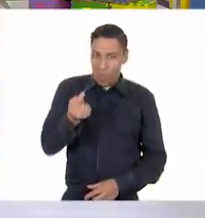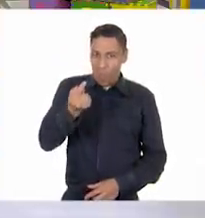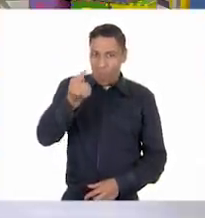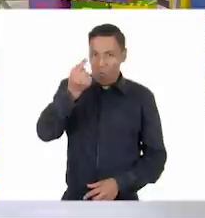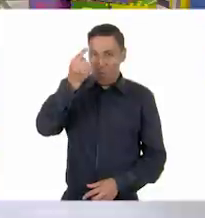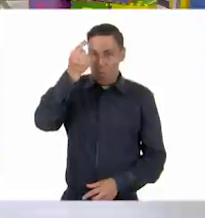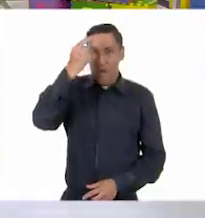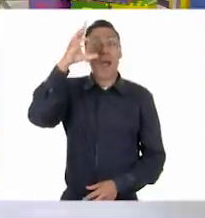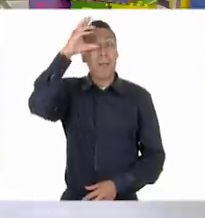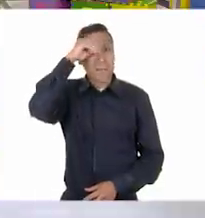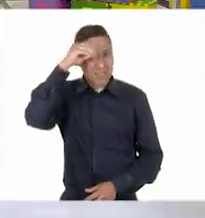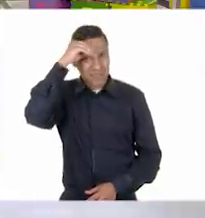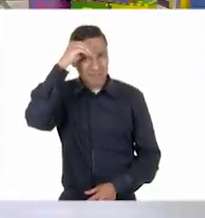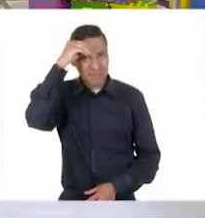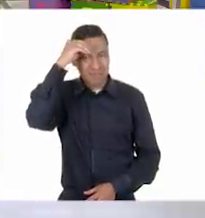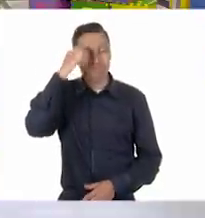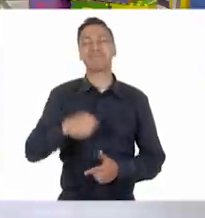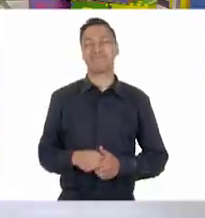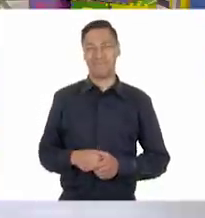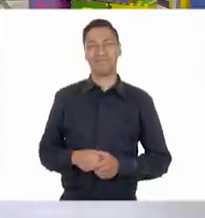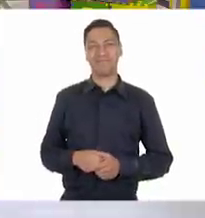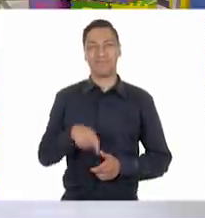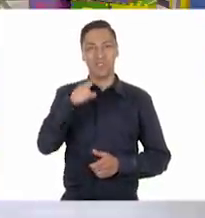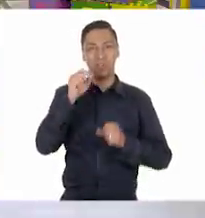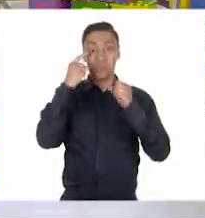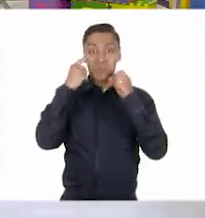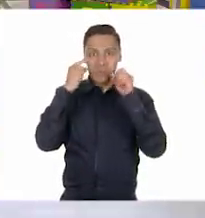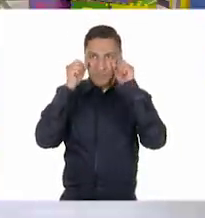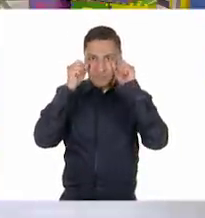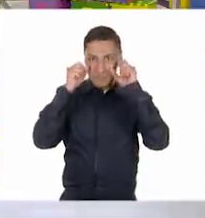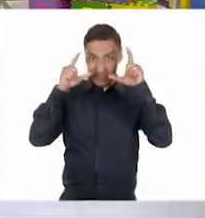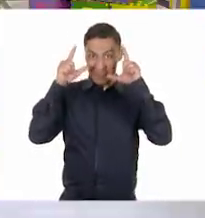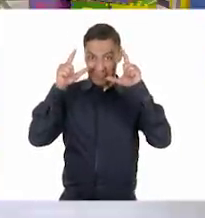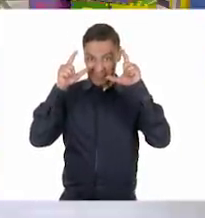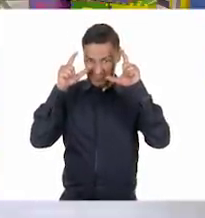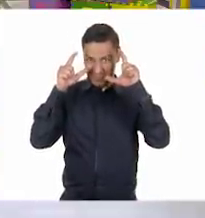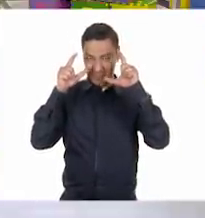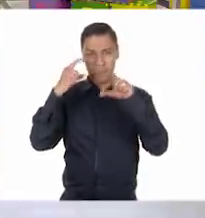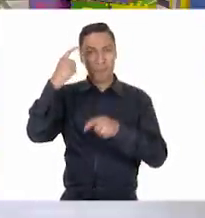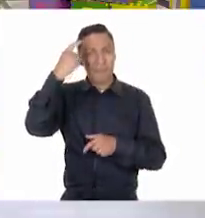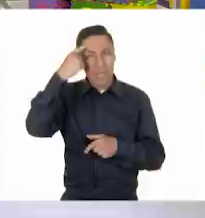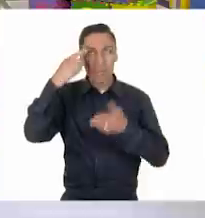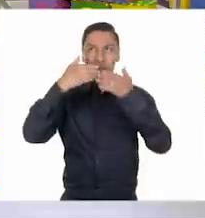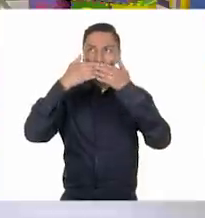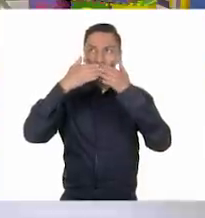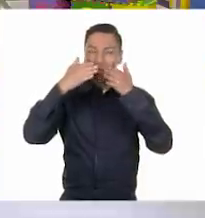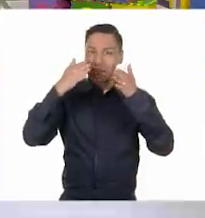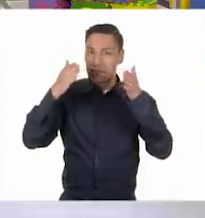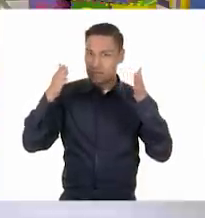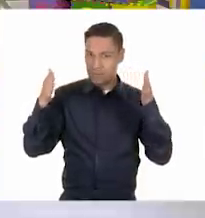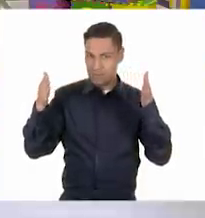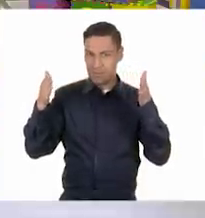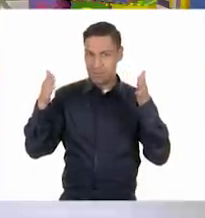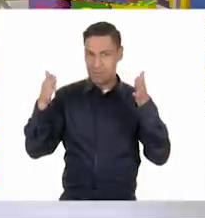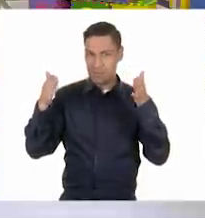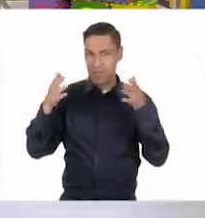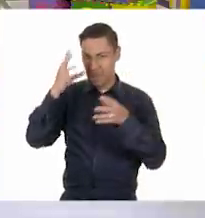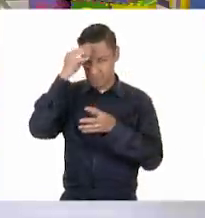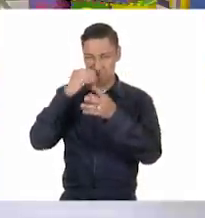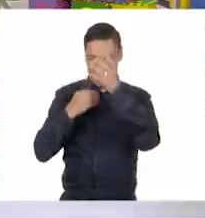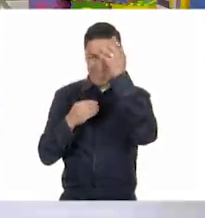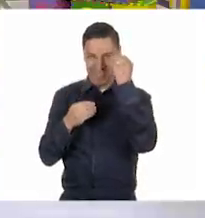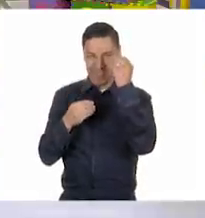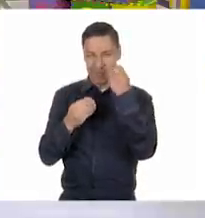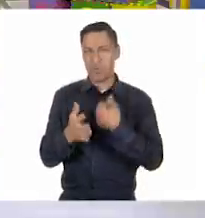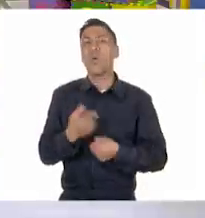Aprendo. Así que mantengan los ojos muy abiertos y la mente también, porque precisamente como todos los